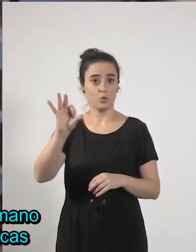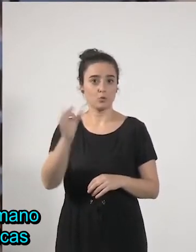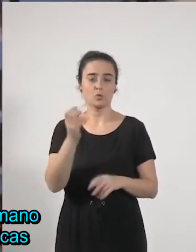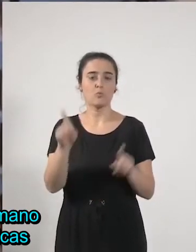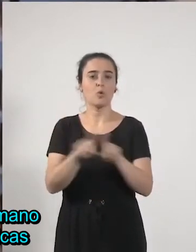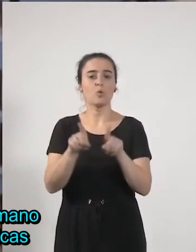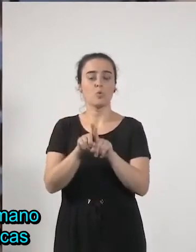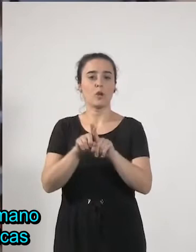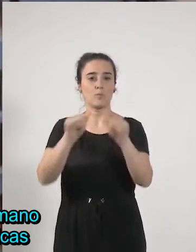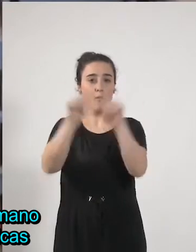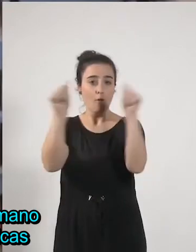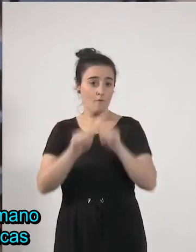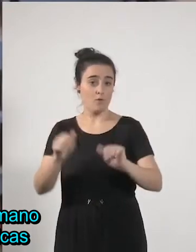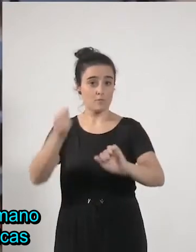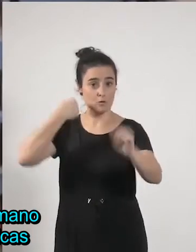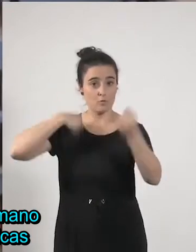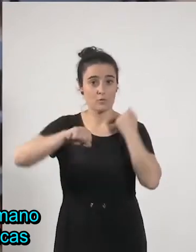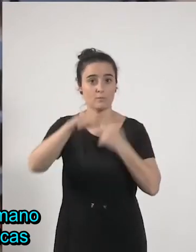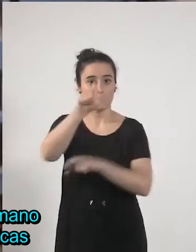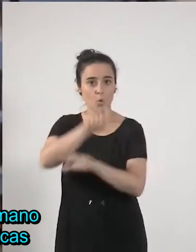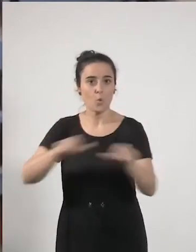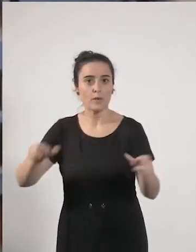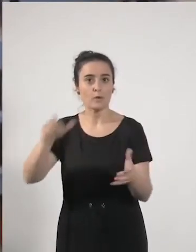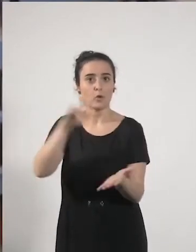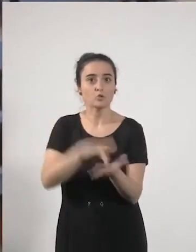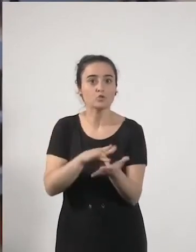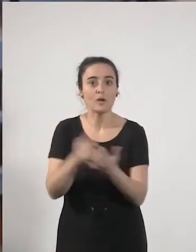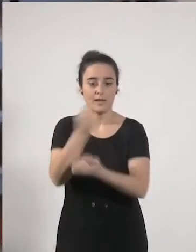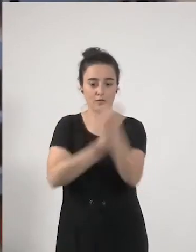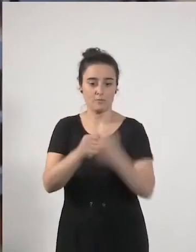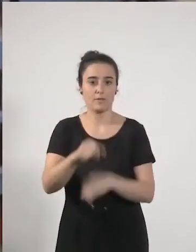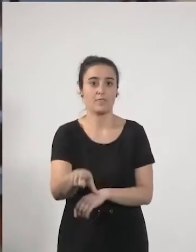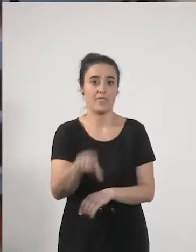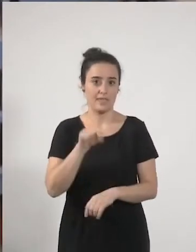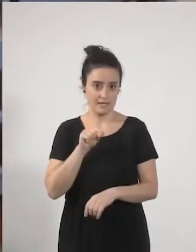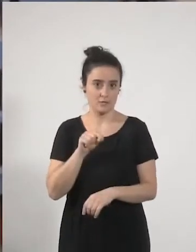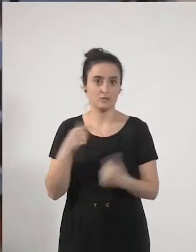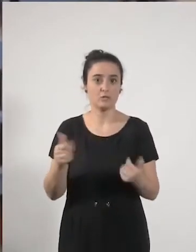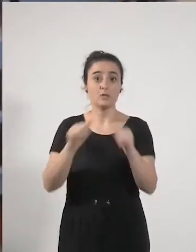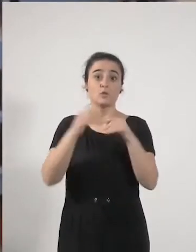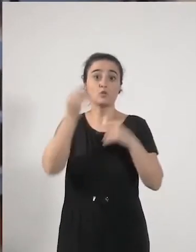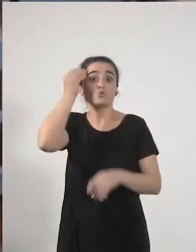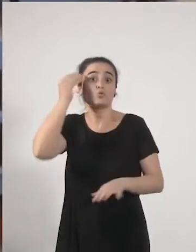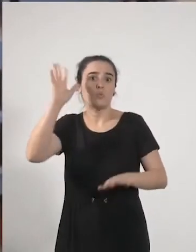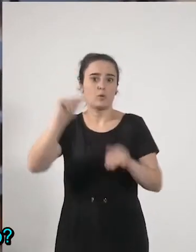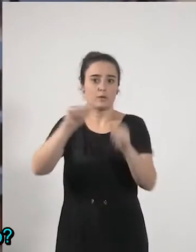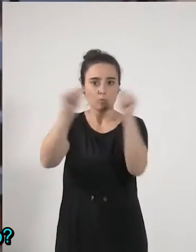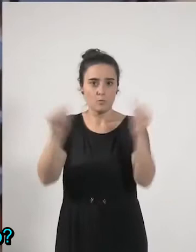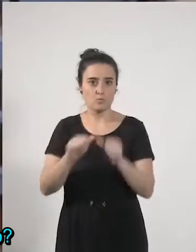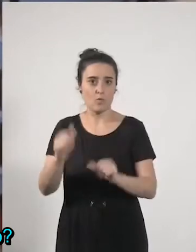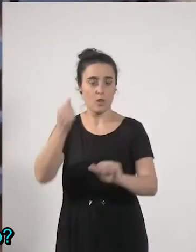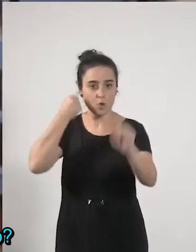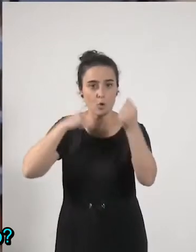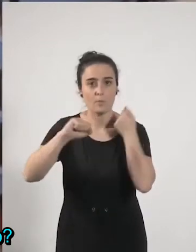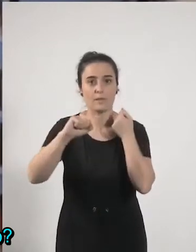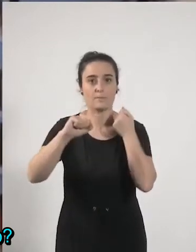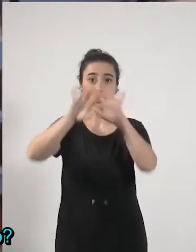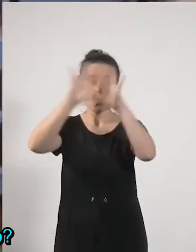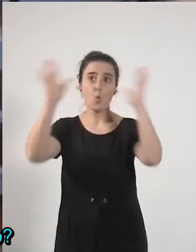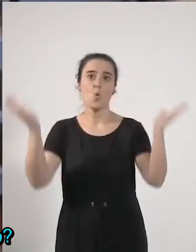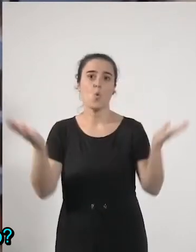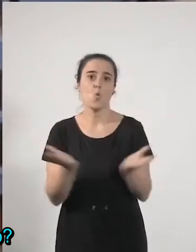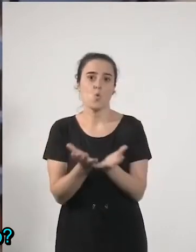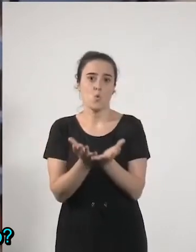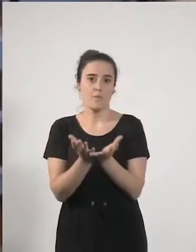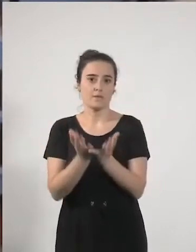humano para la toma de decisiones económicas y que se supone que es un modelo de comportamiento universal y que es